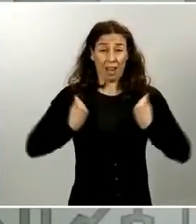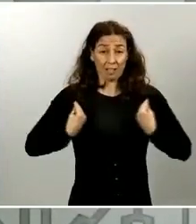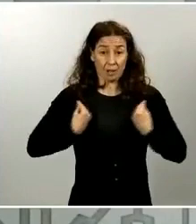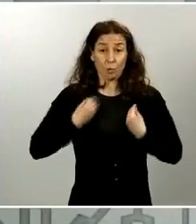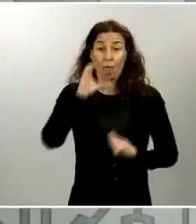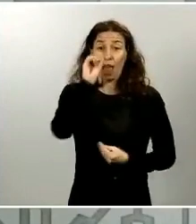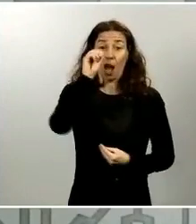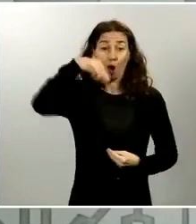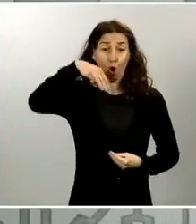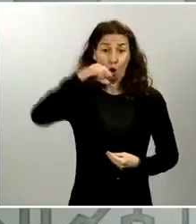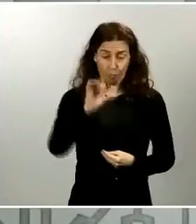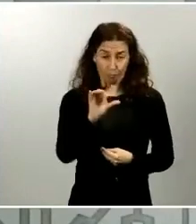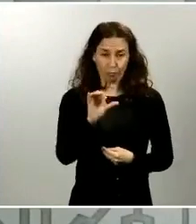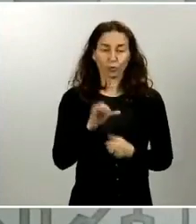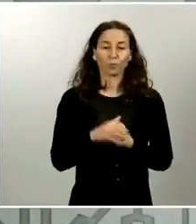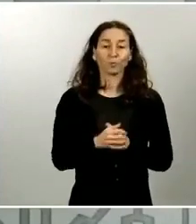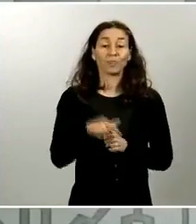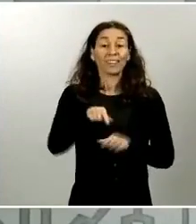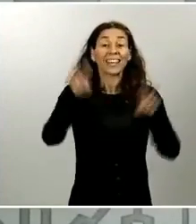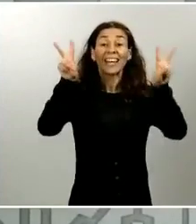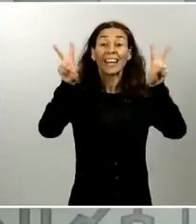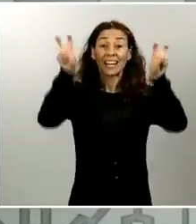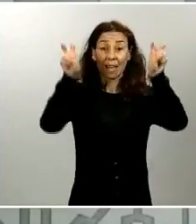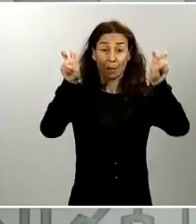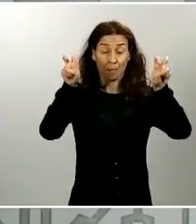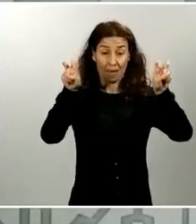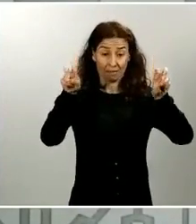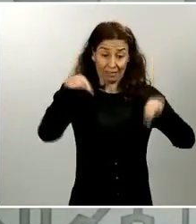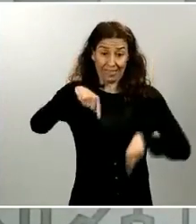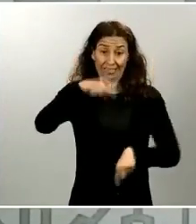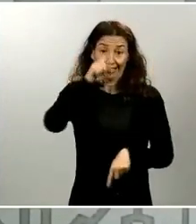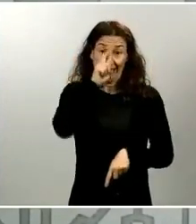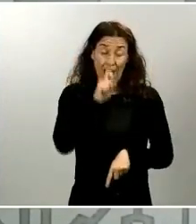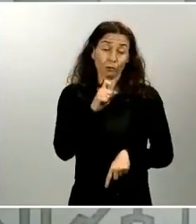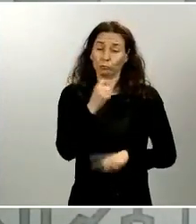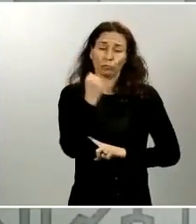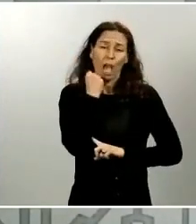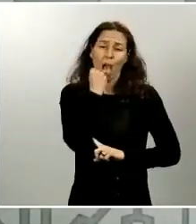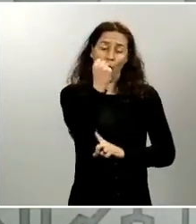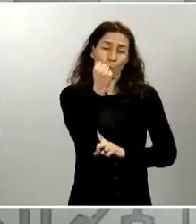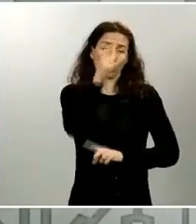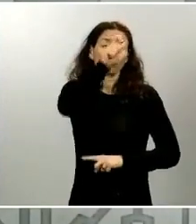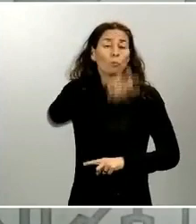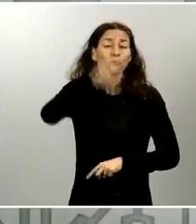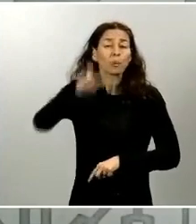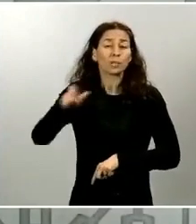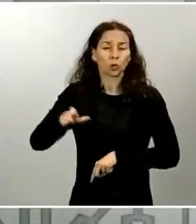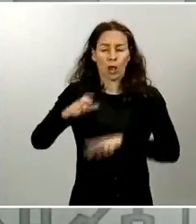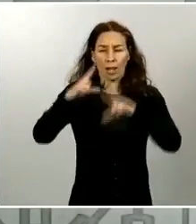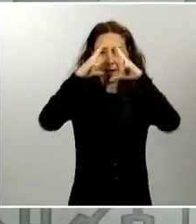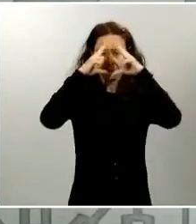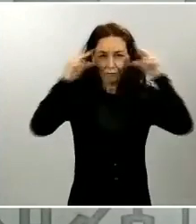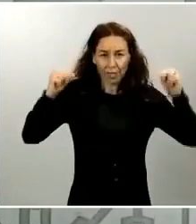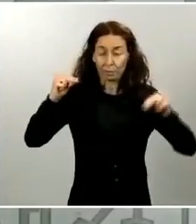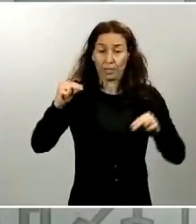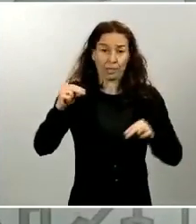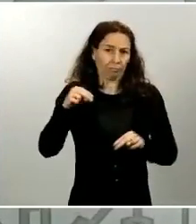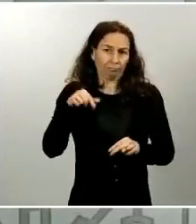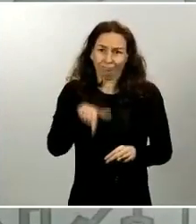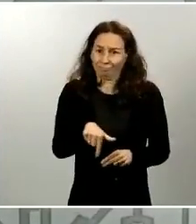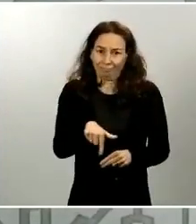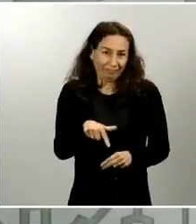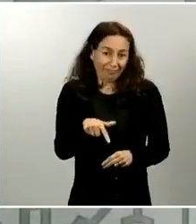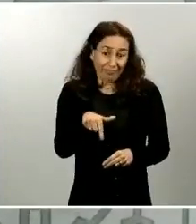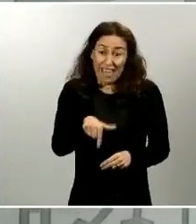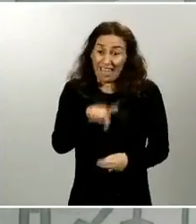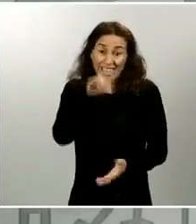Salud, y el lema de este año es en apoyo al personal de enfermería. Y creo que nunca mejor que este año